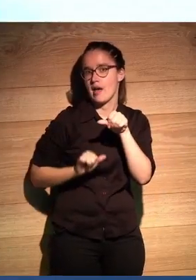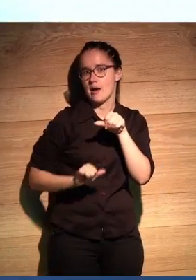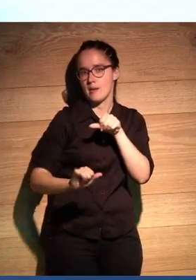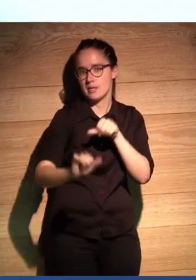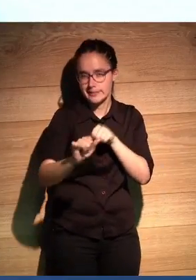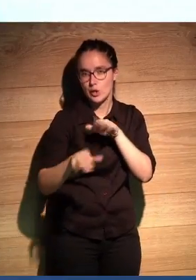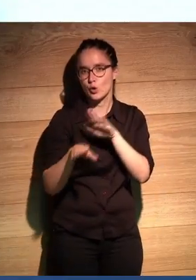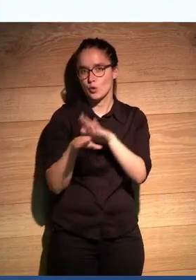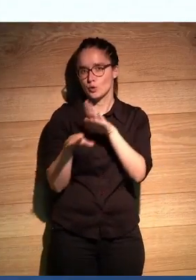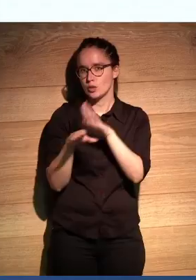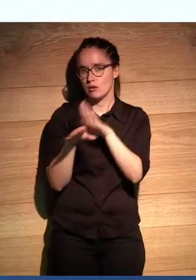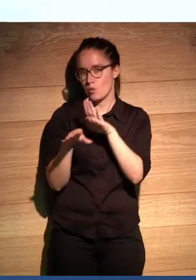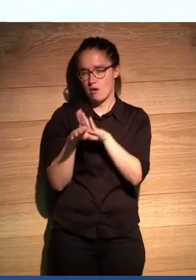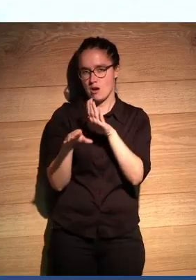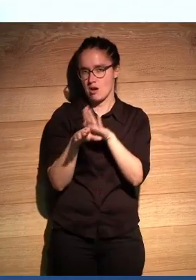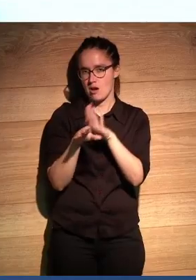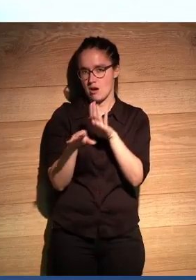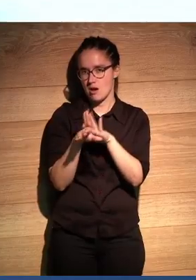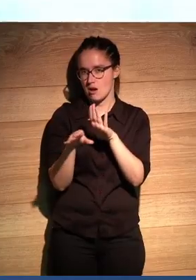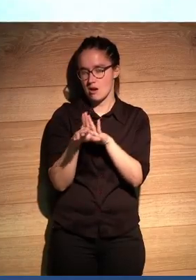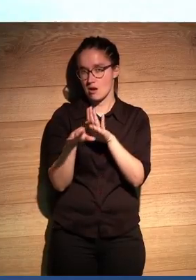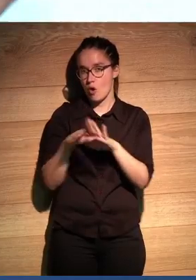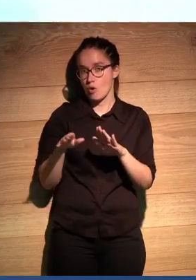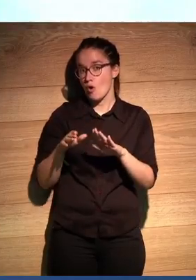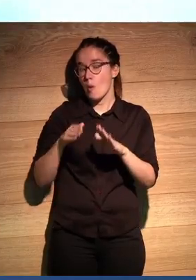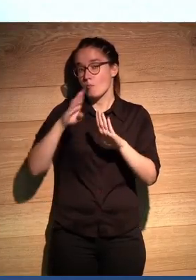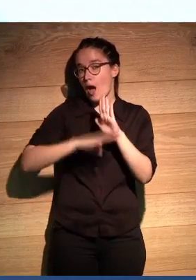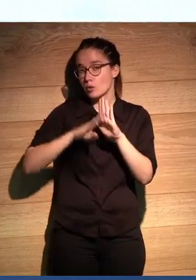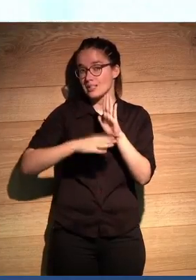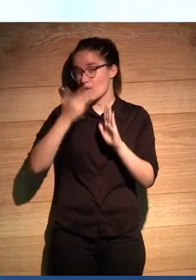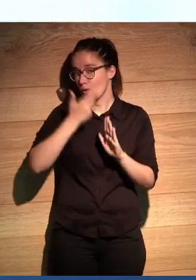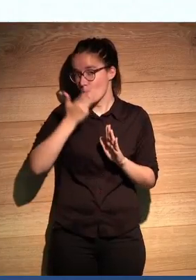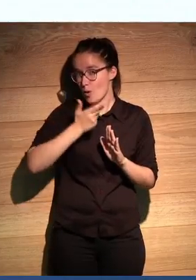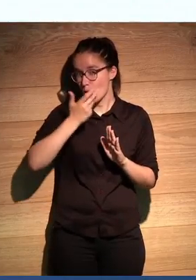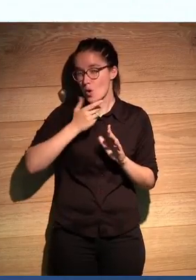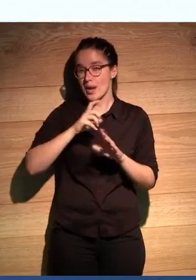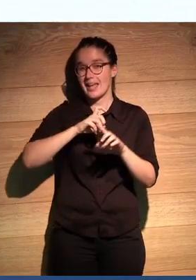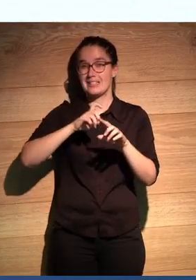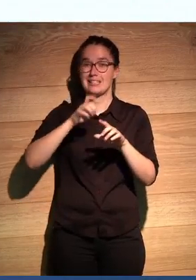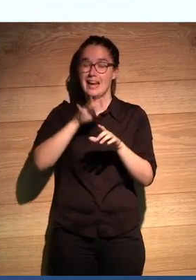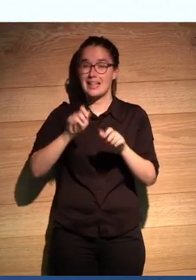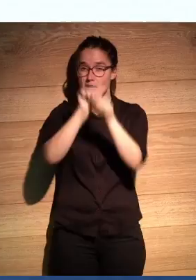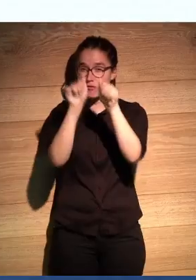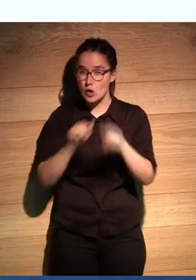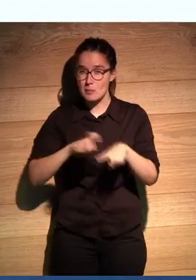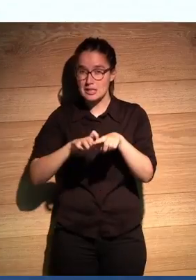seguir con esas mismas pautas de colores, de tipografías,